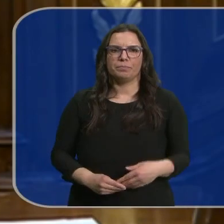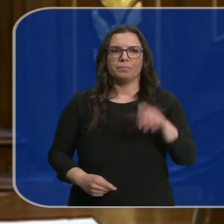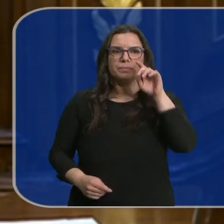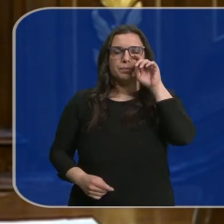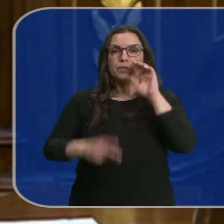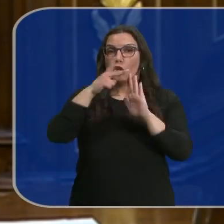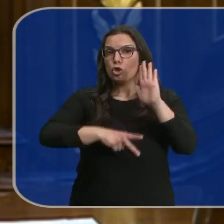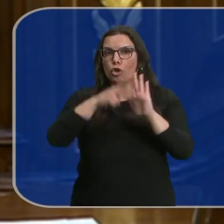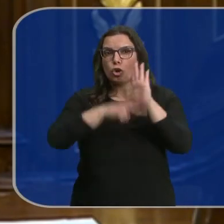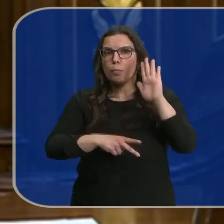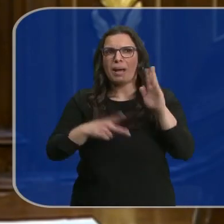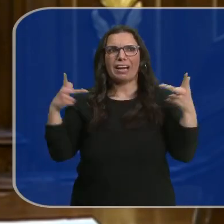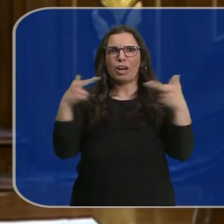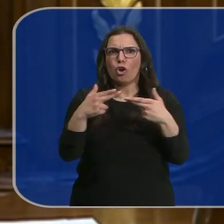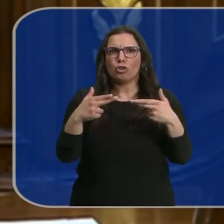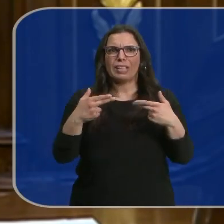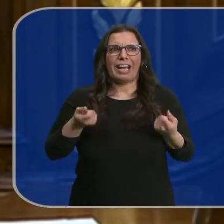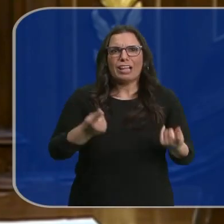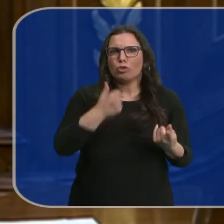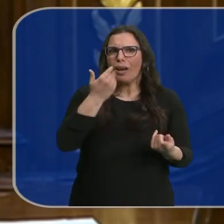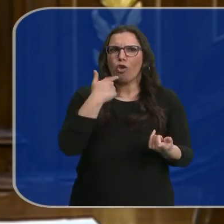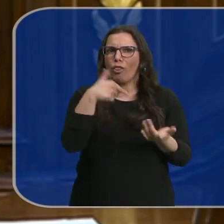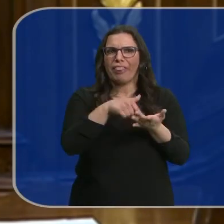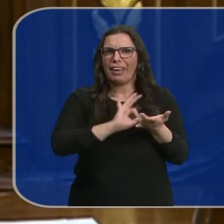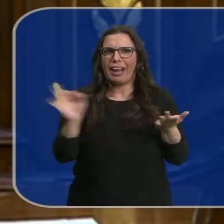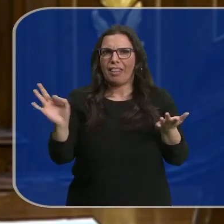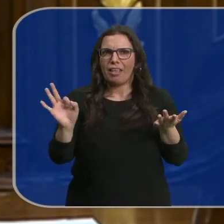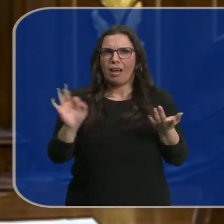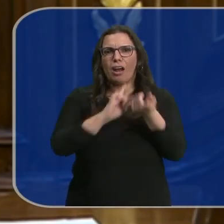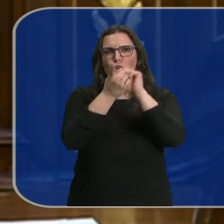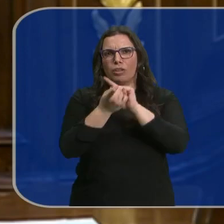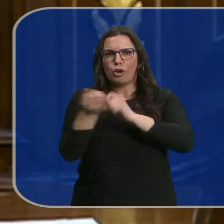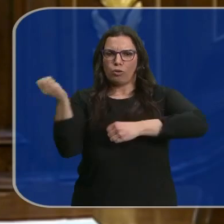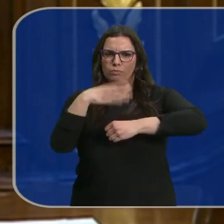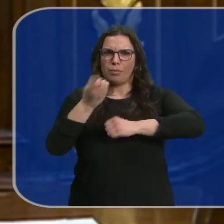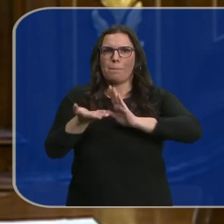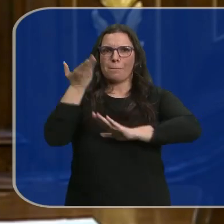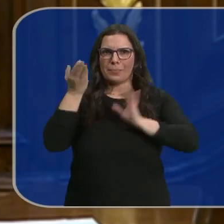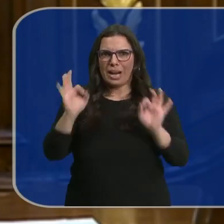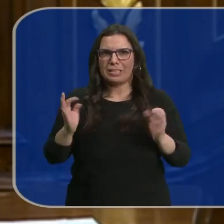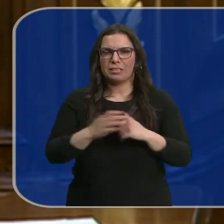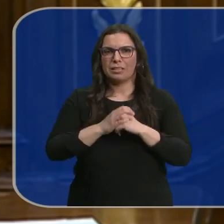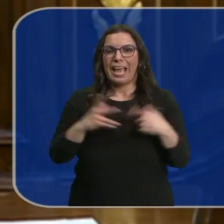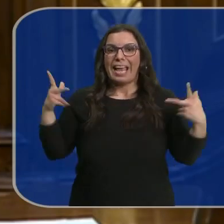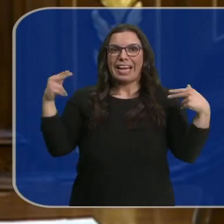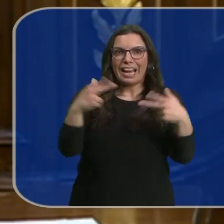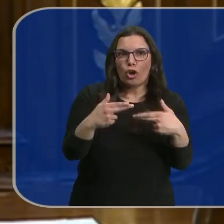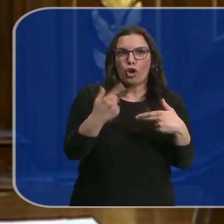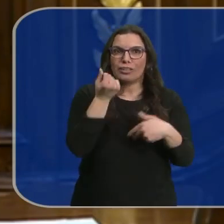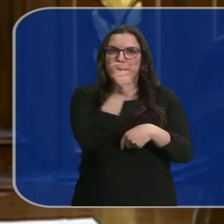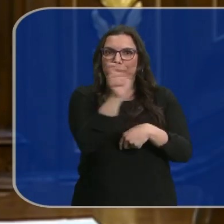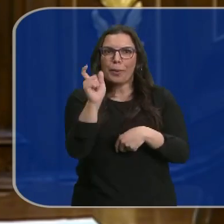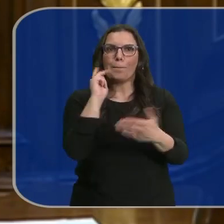Esta norma no introduce recorte de gastos, sino incremento de ingresos. No habrá recortes en las